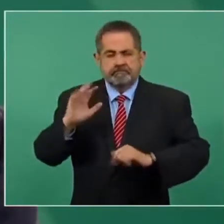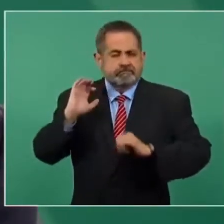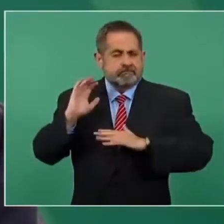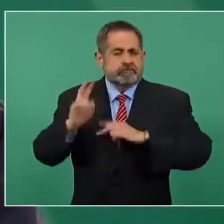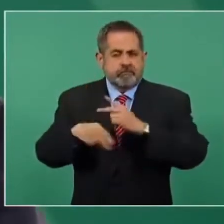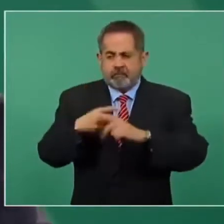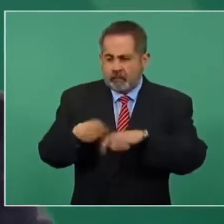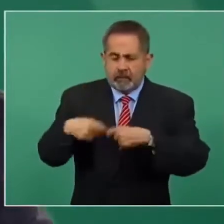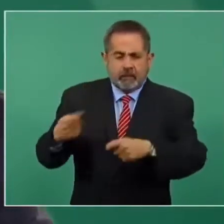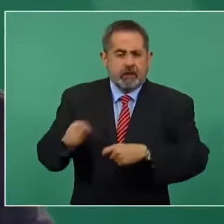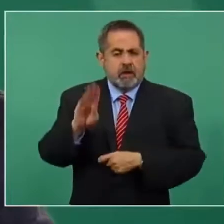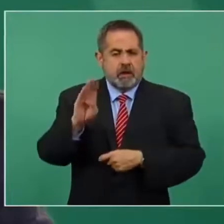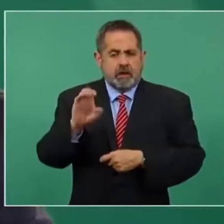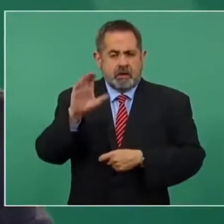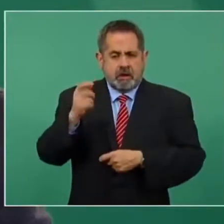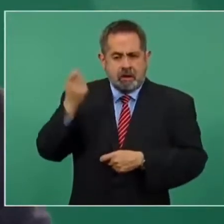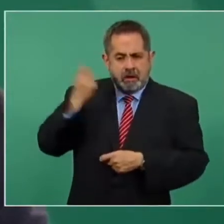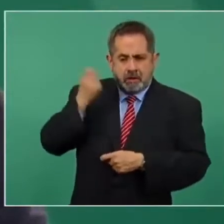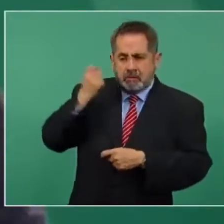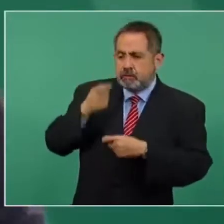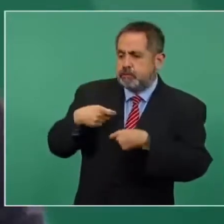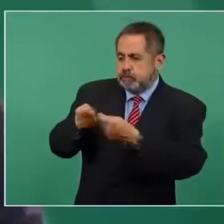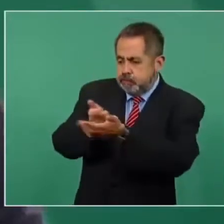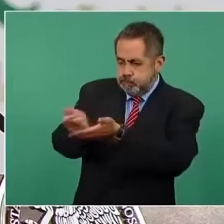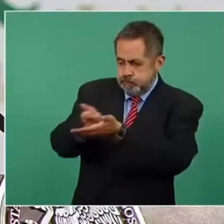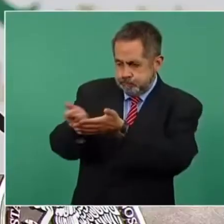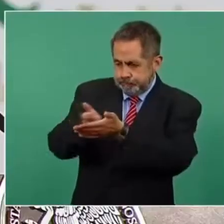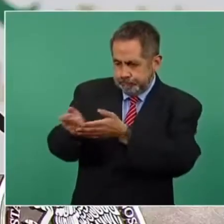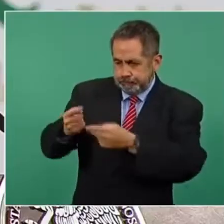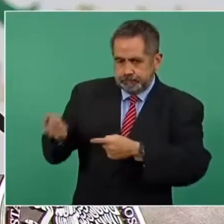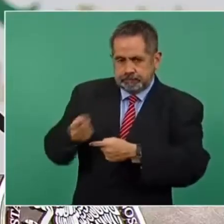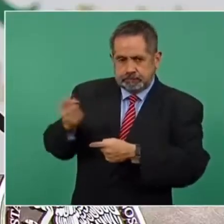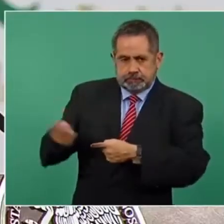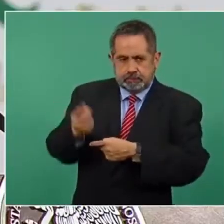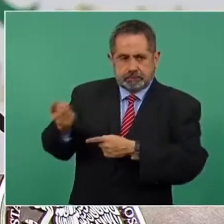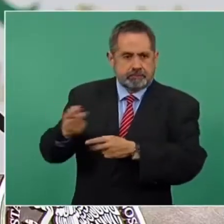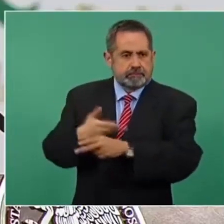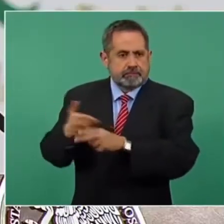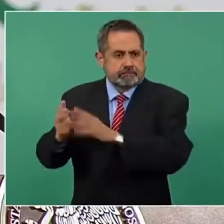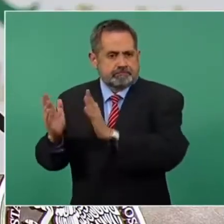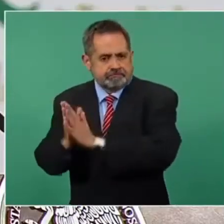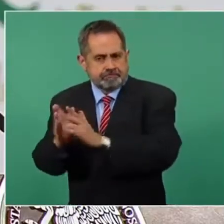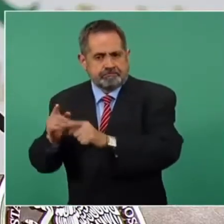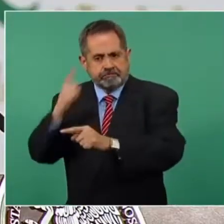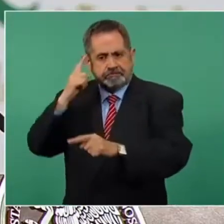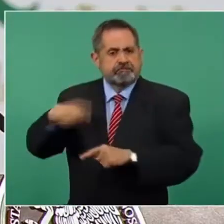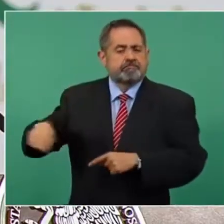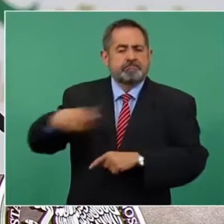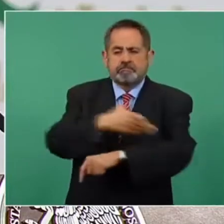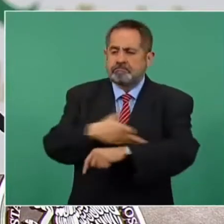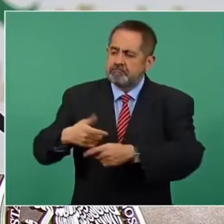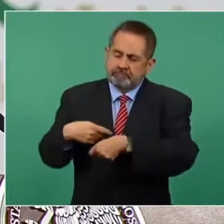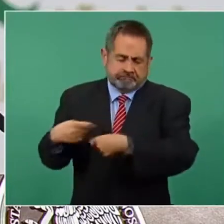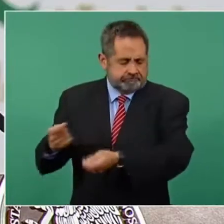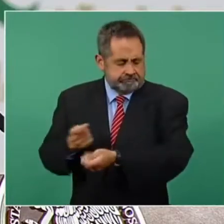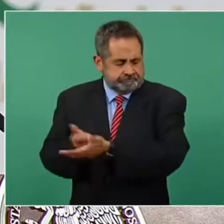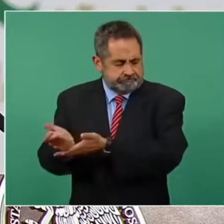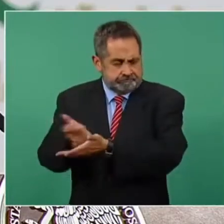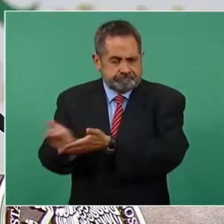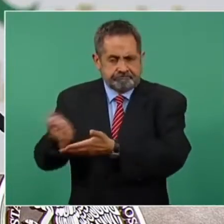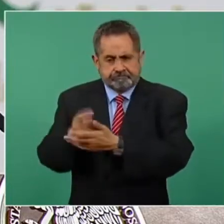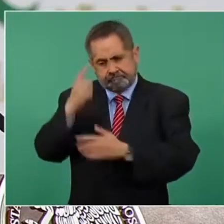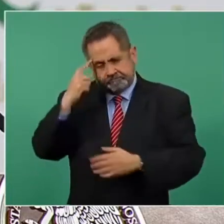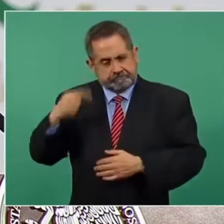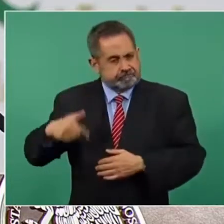solamente becas, sino también una pensión vitalicia a los familiares de las víctimas, en donde